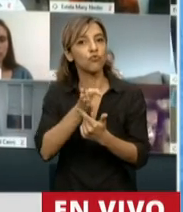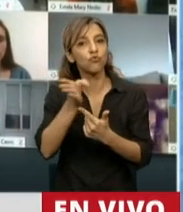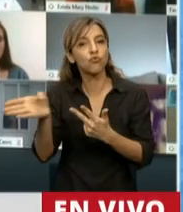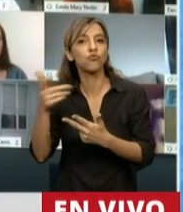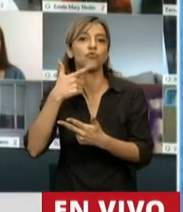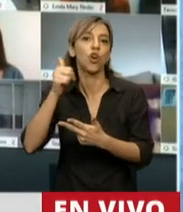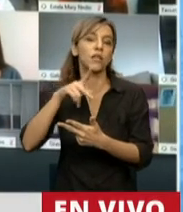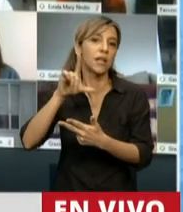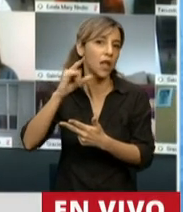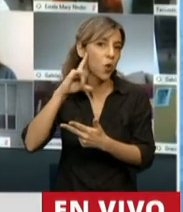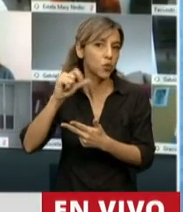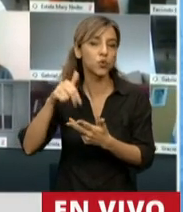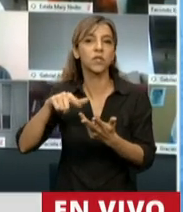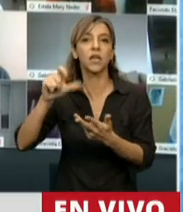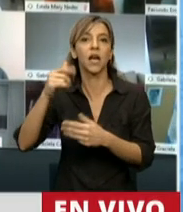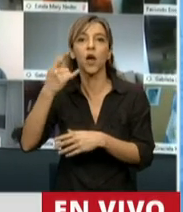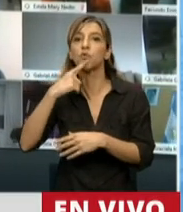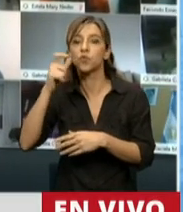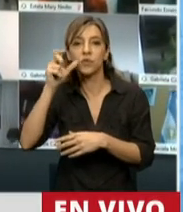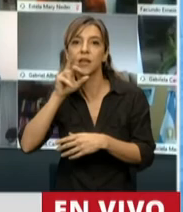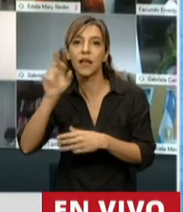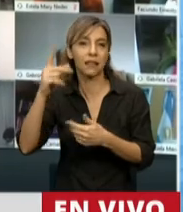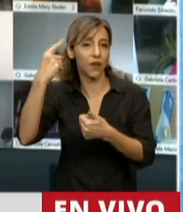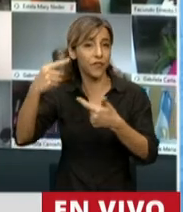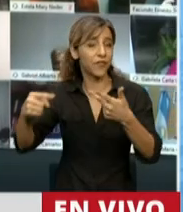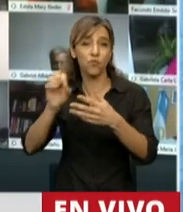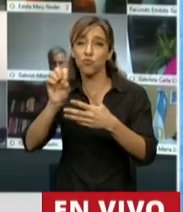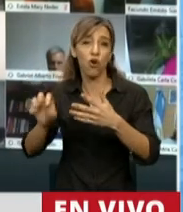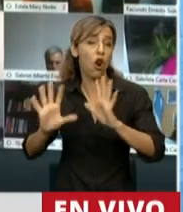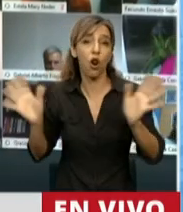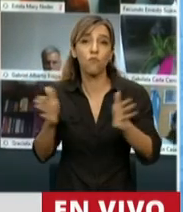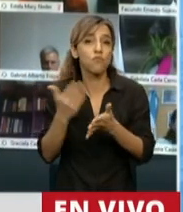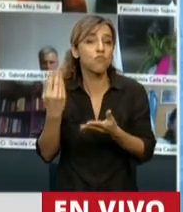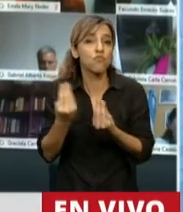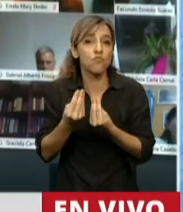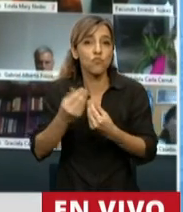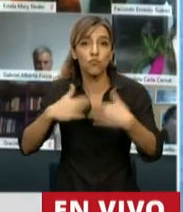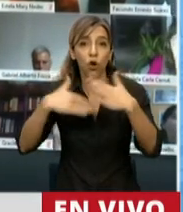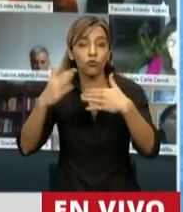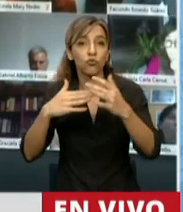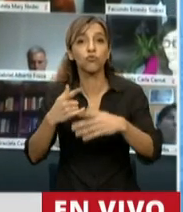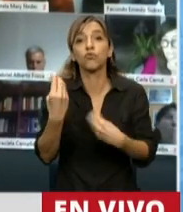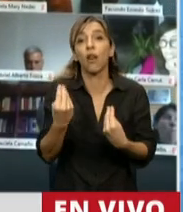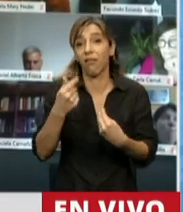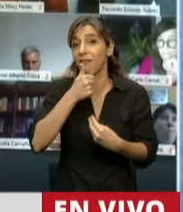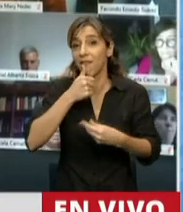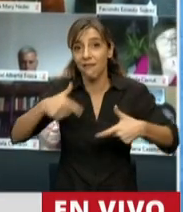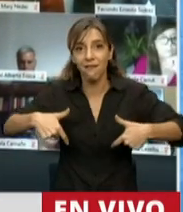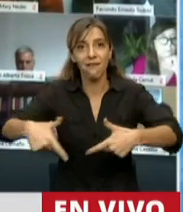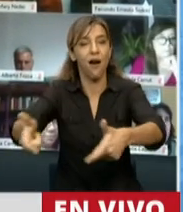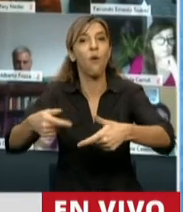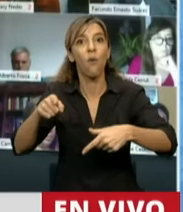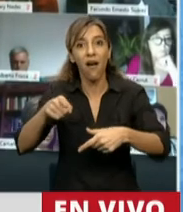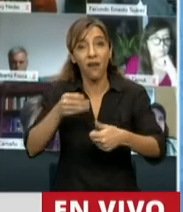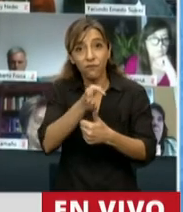Santa Lucía, Valle Fértil, Causete, Rivadavia. Un agueducto, señor presidente, que va a garantizar el suministro de